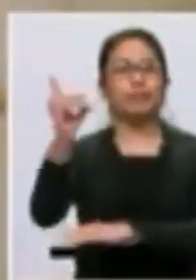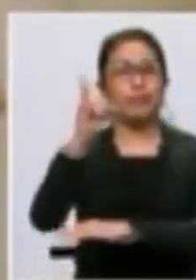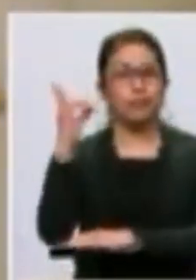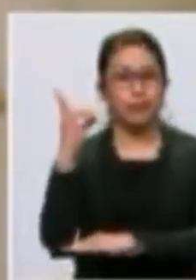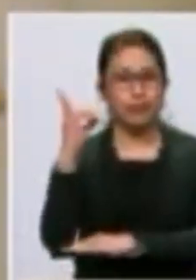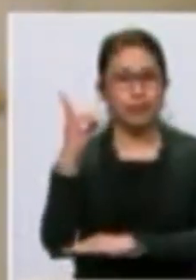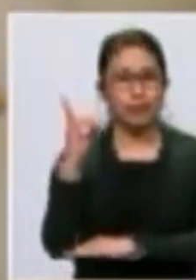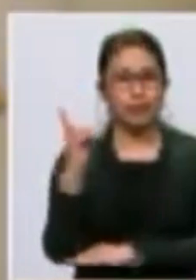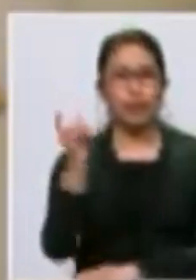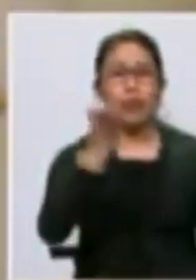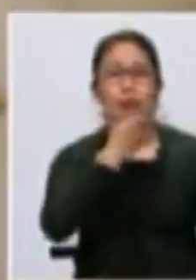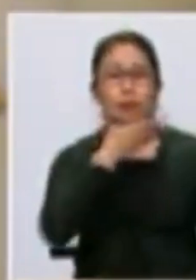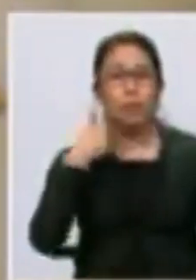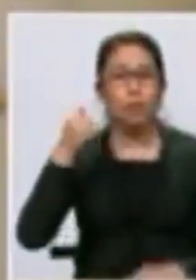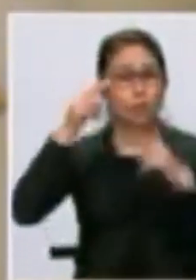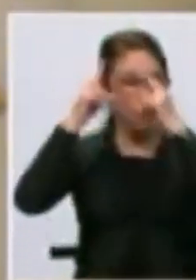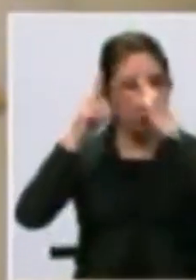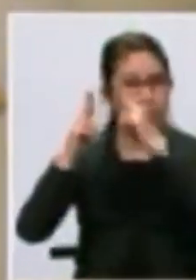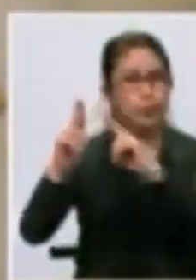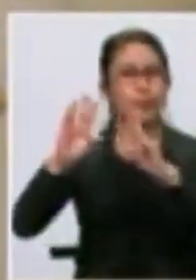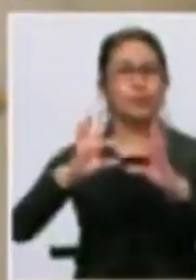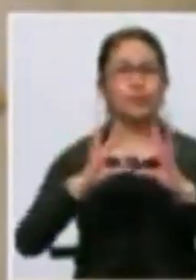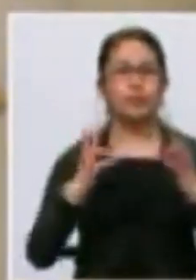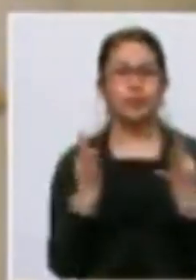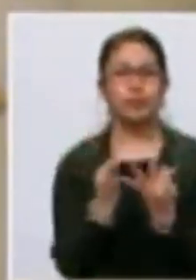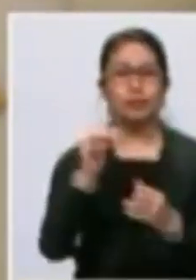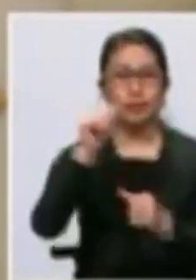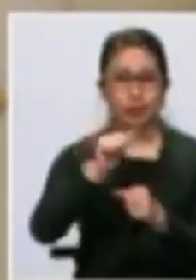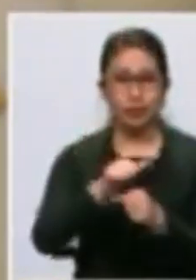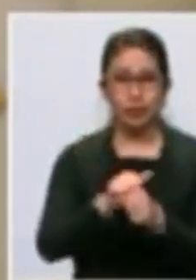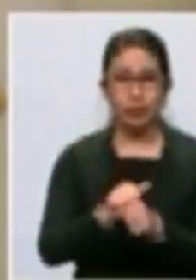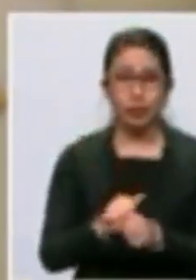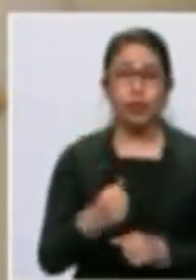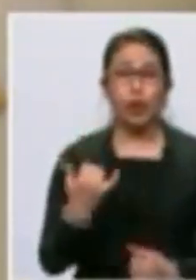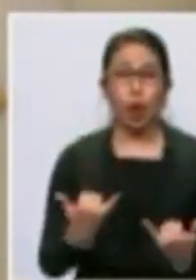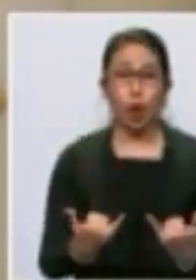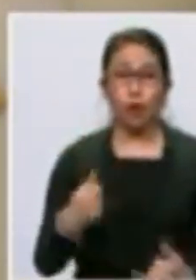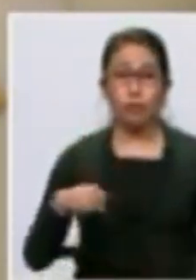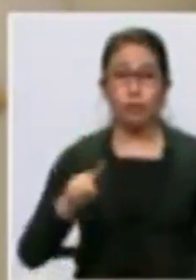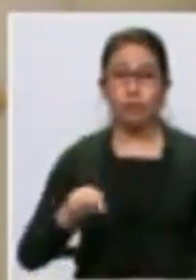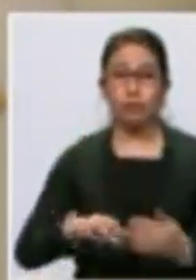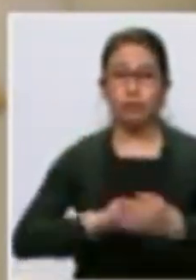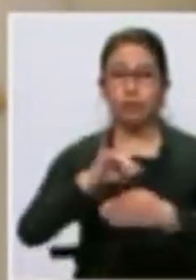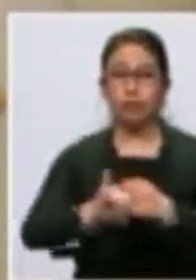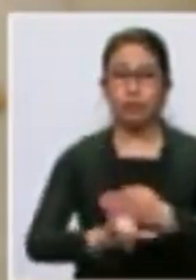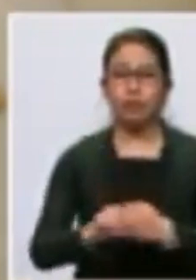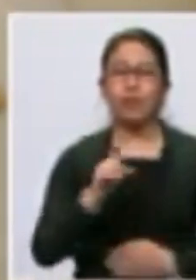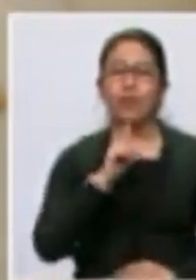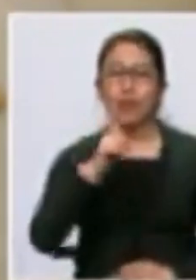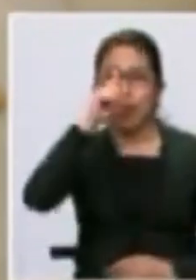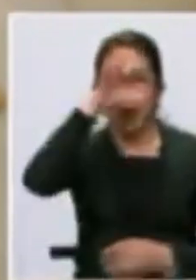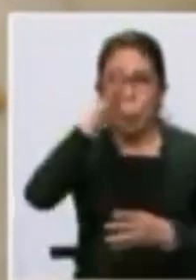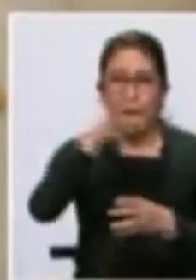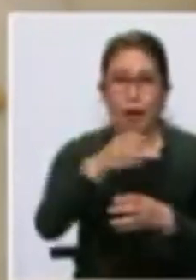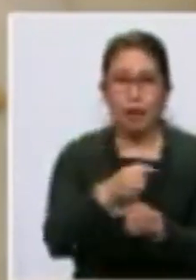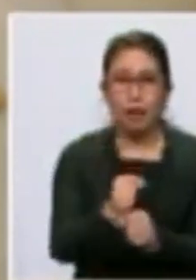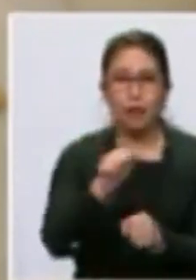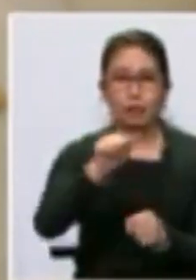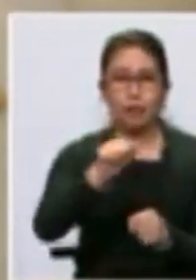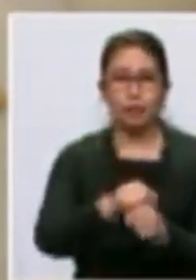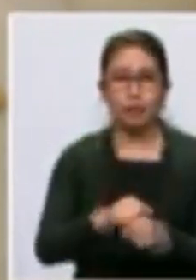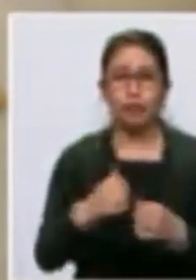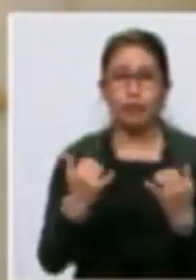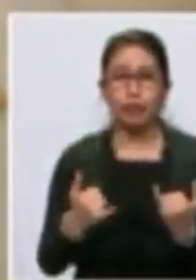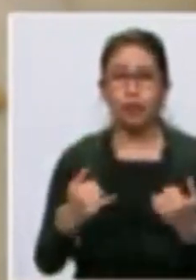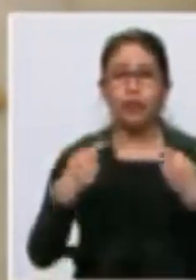Áñez. El mejor homenaje a las familias trabajadoras en este primero de mayo es crear trabajo. Por eso